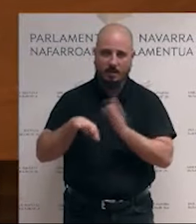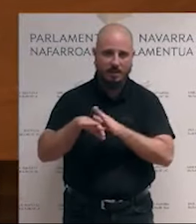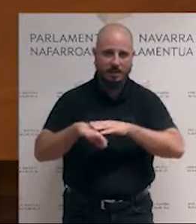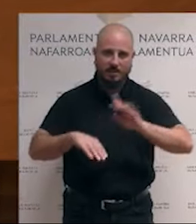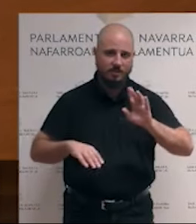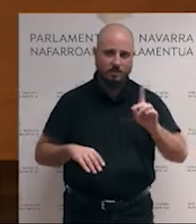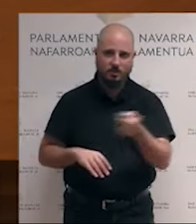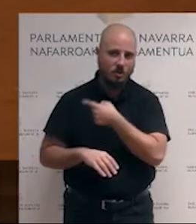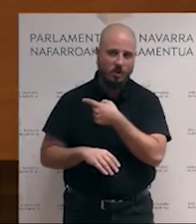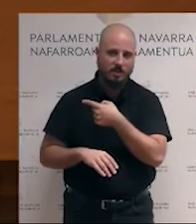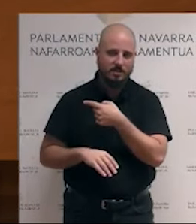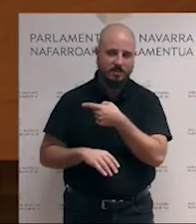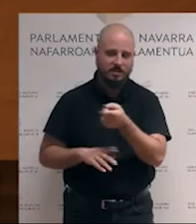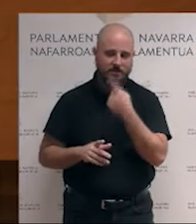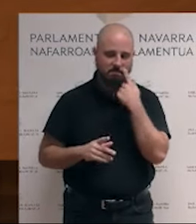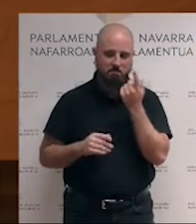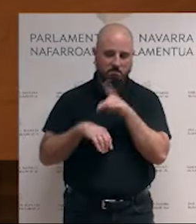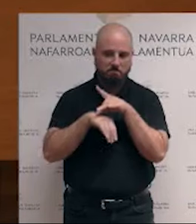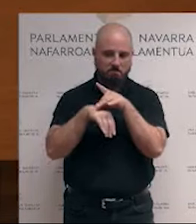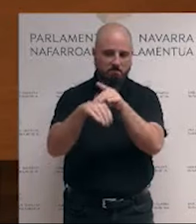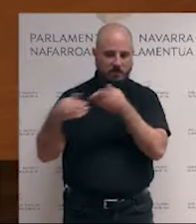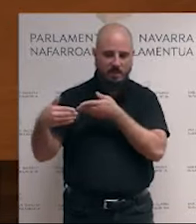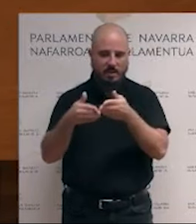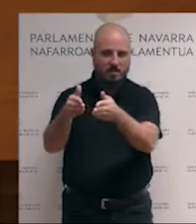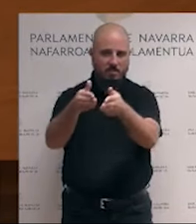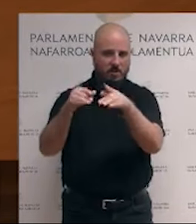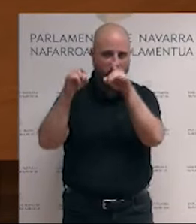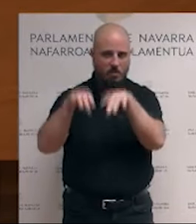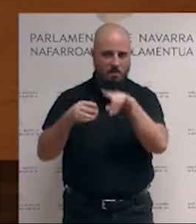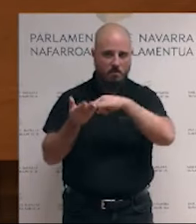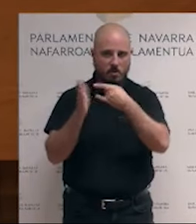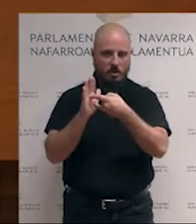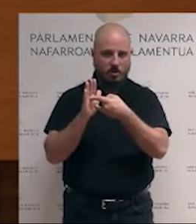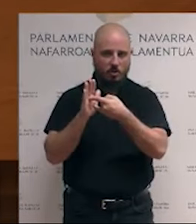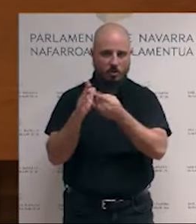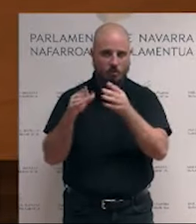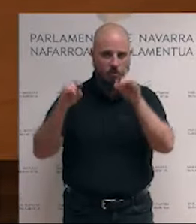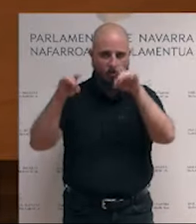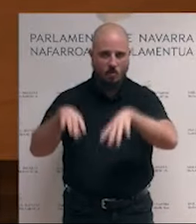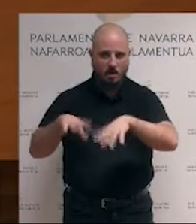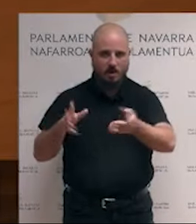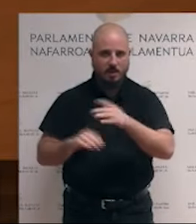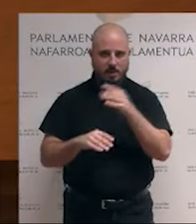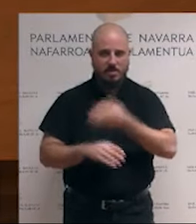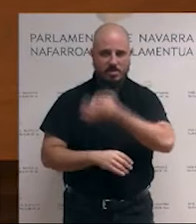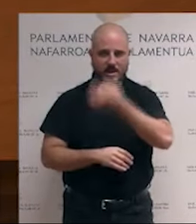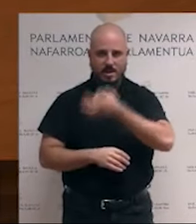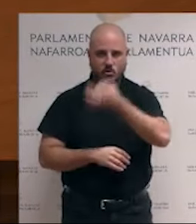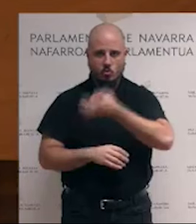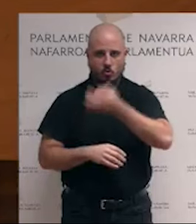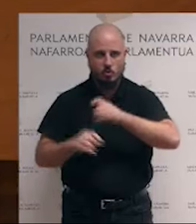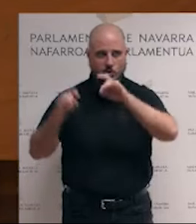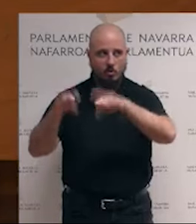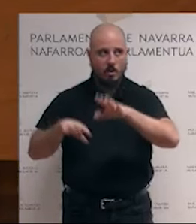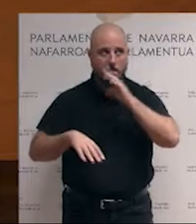comparten hojas de ruta, comparten proyectos y comparten discursos. Por eso, ahí es